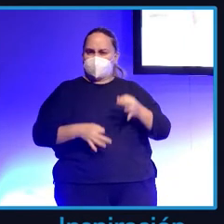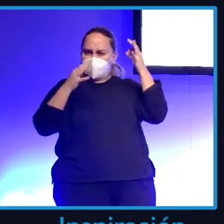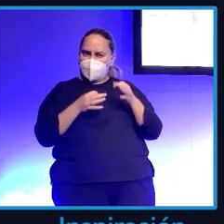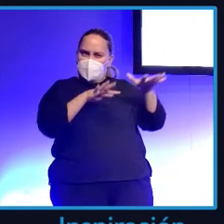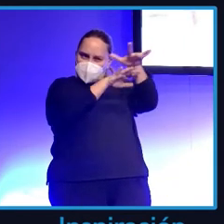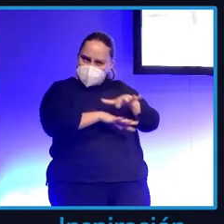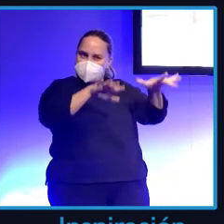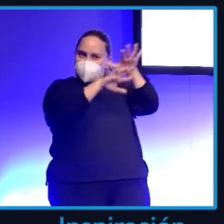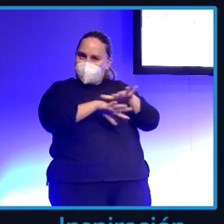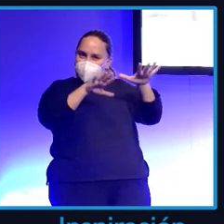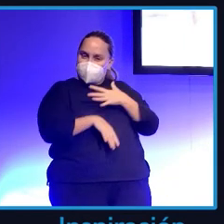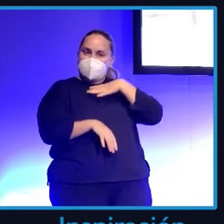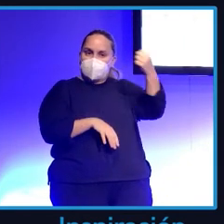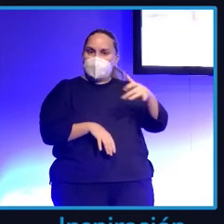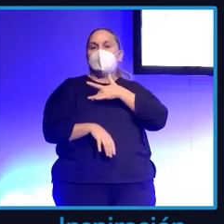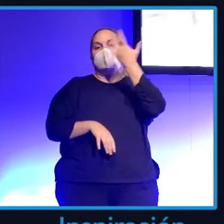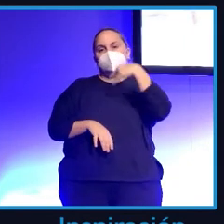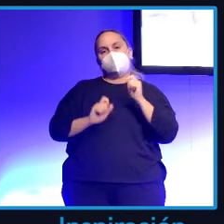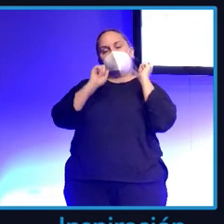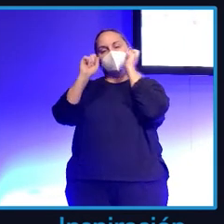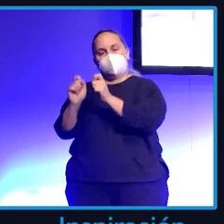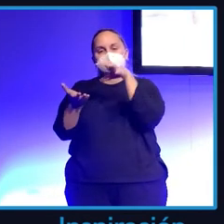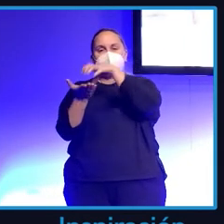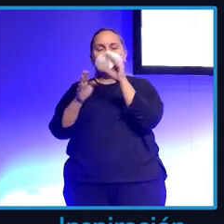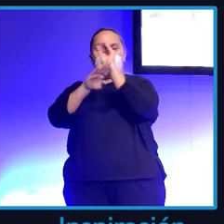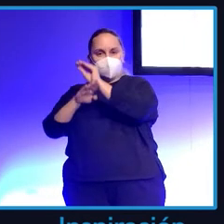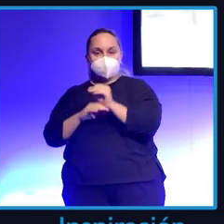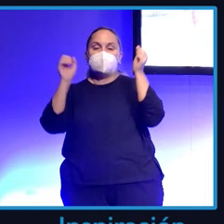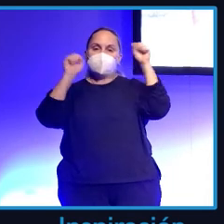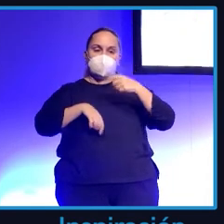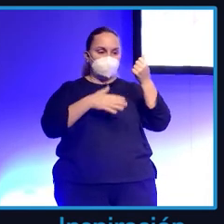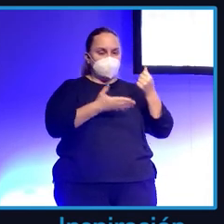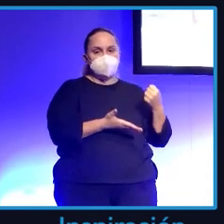local de la guardería. La ECC pintó...